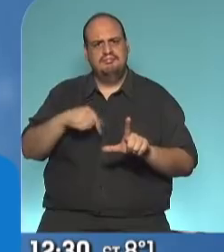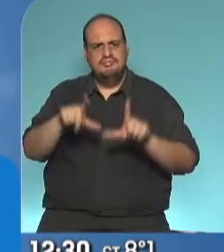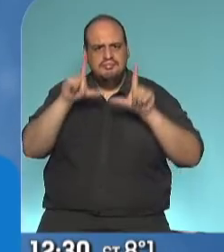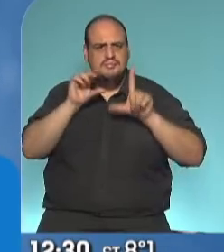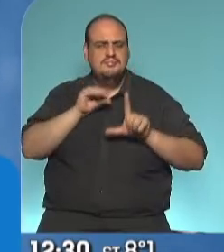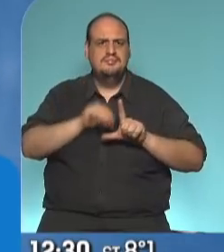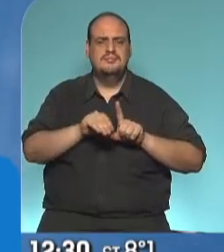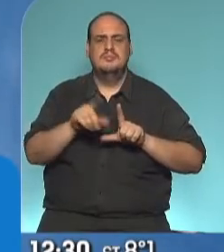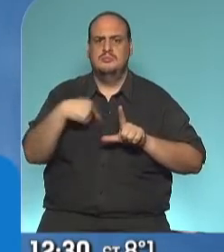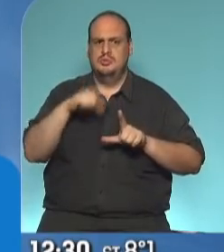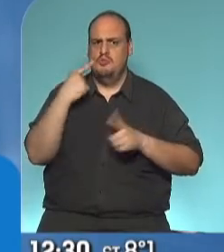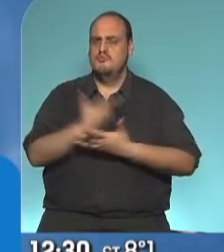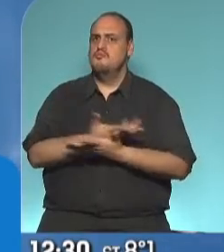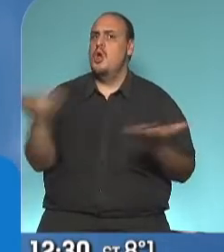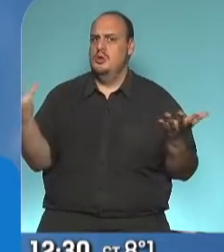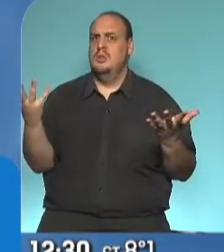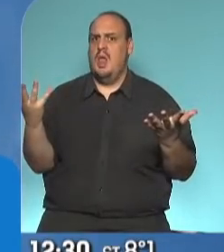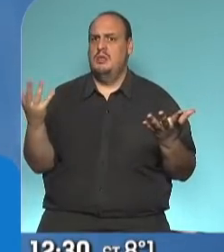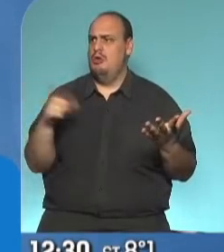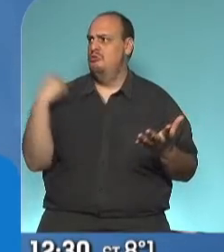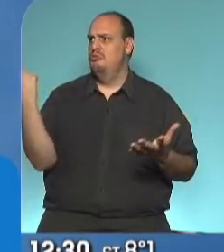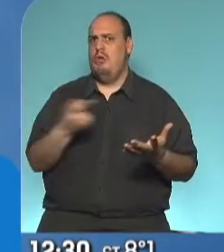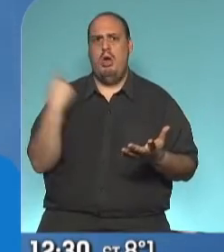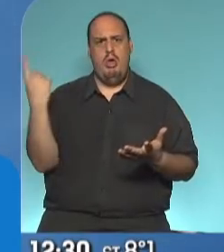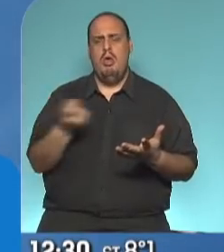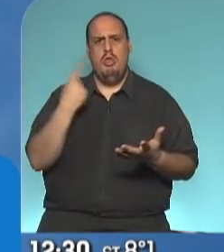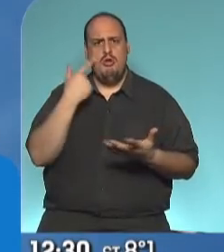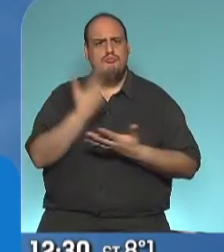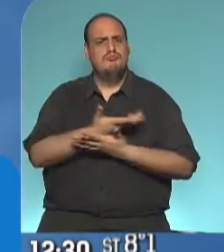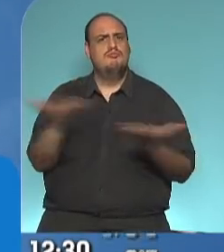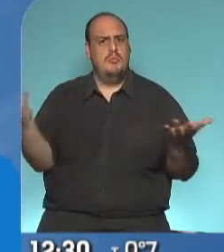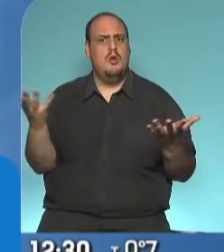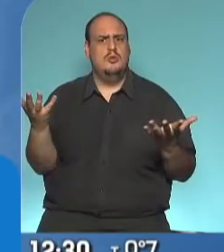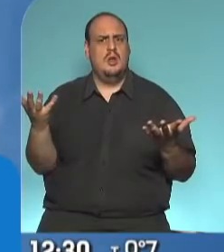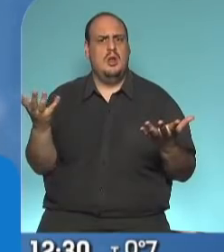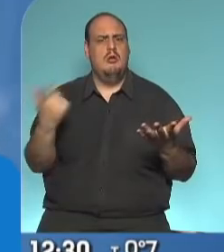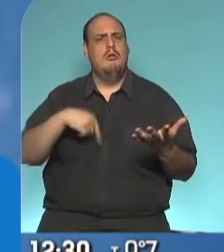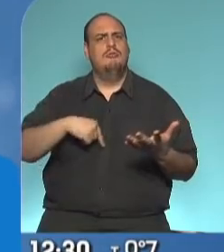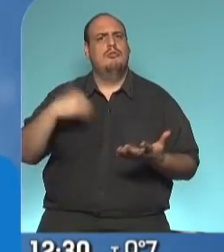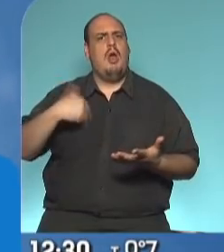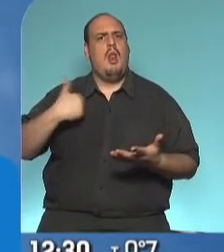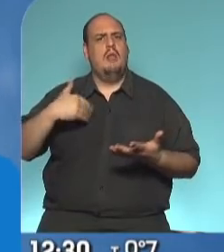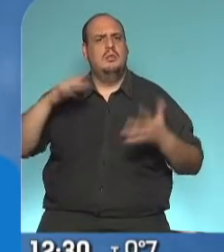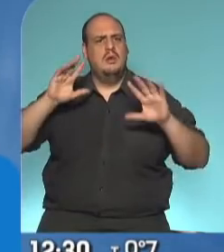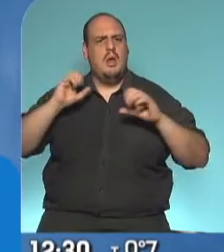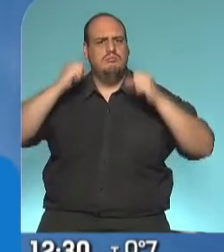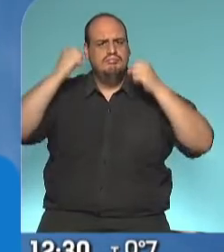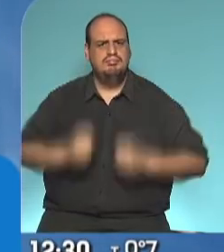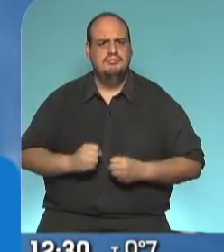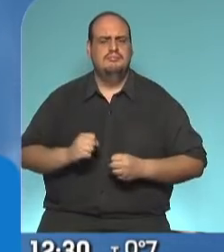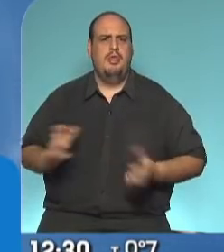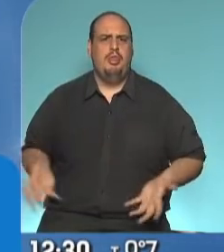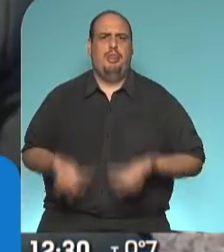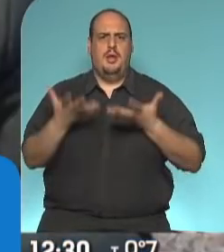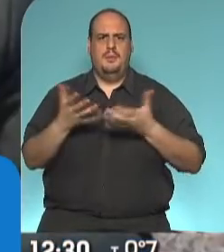cual estamos mostrando entre todos cómo ponemos a Argentina de pie, a pesar de que